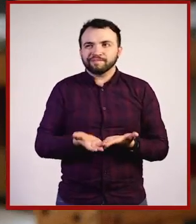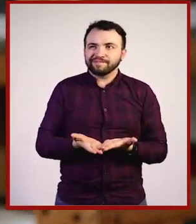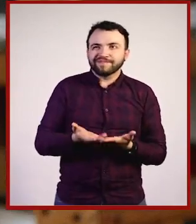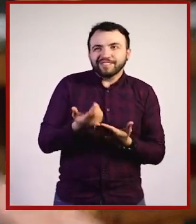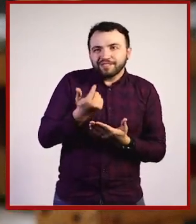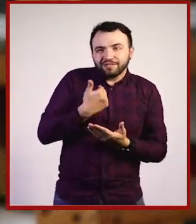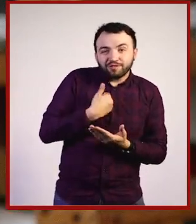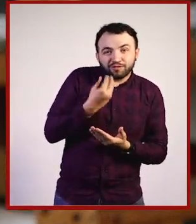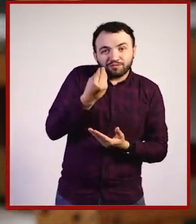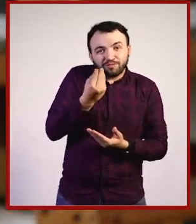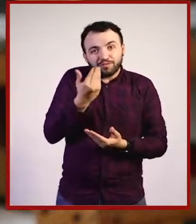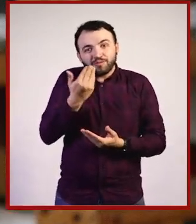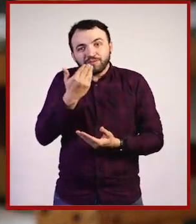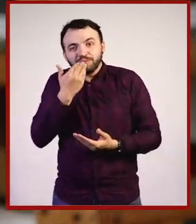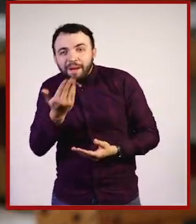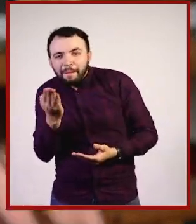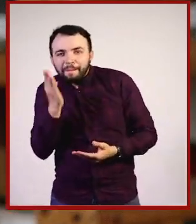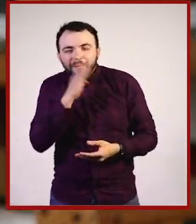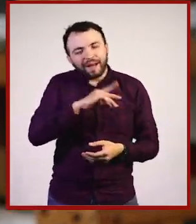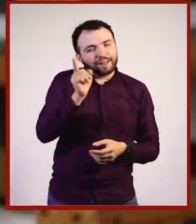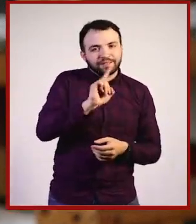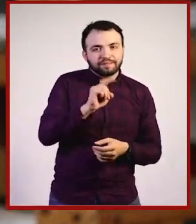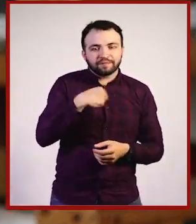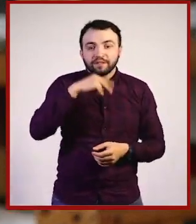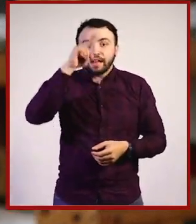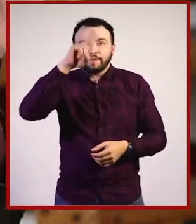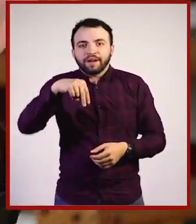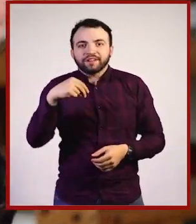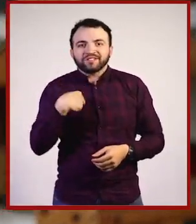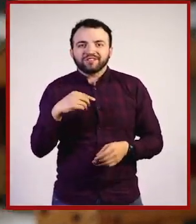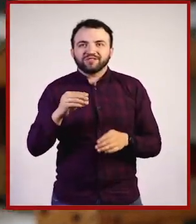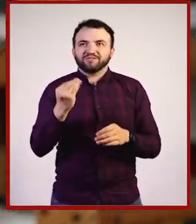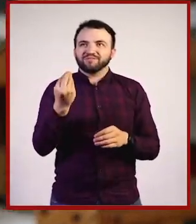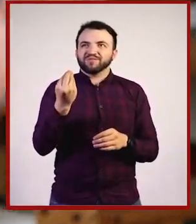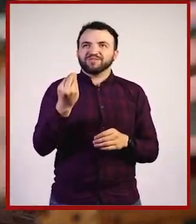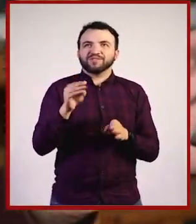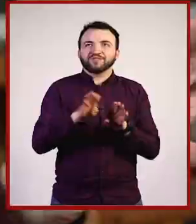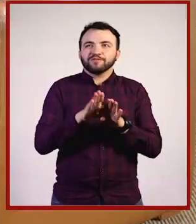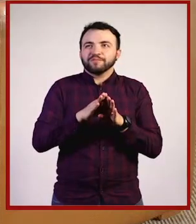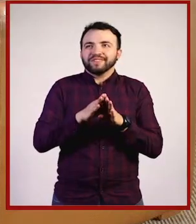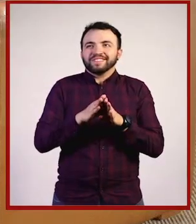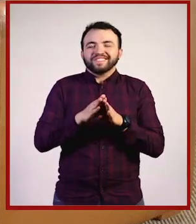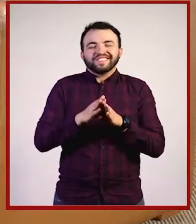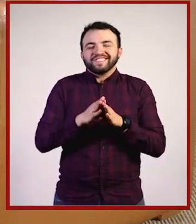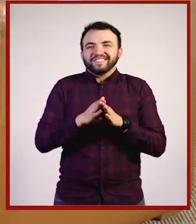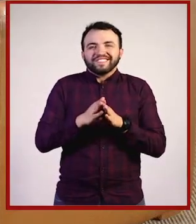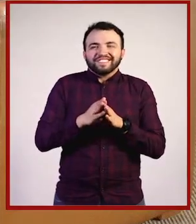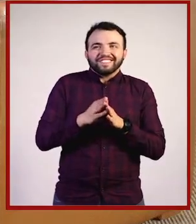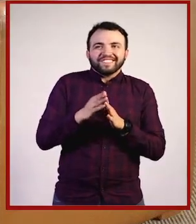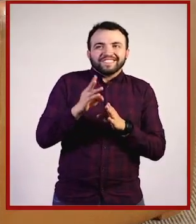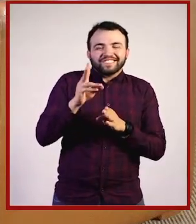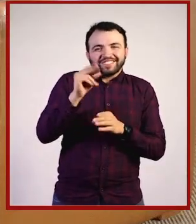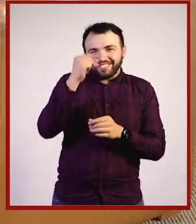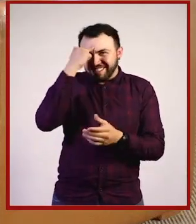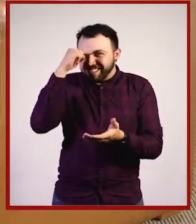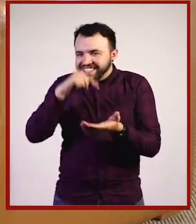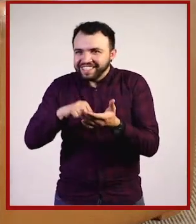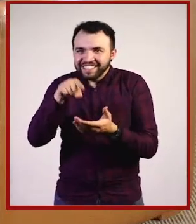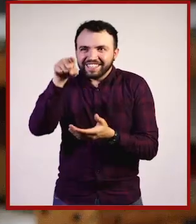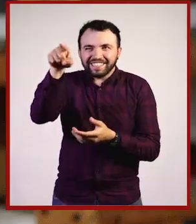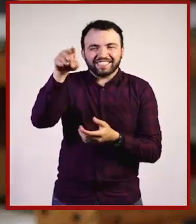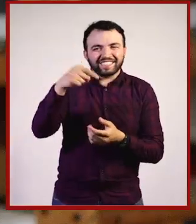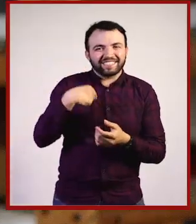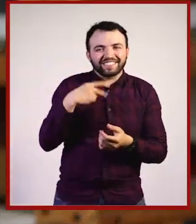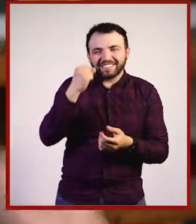muy malo. La verdad, yo desconfiaba de los que se sabían todas las materias, el famoso matadito de la clase, no me caía